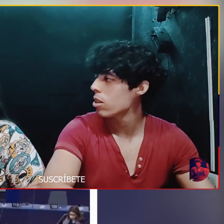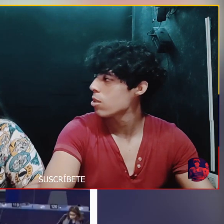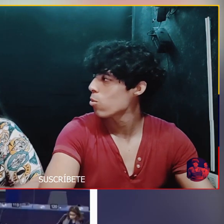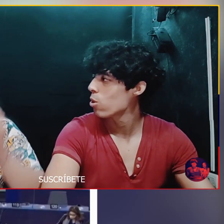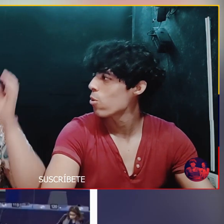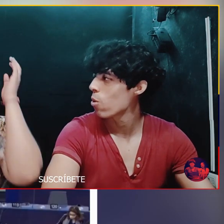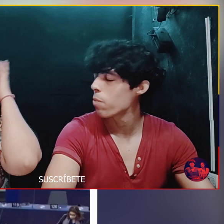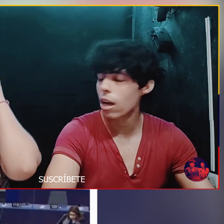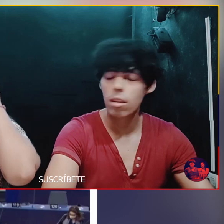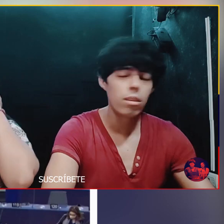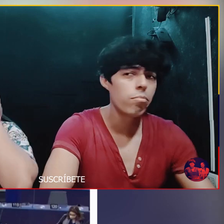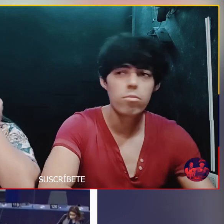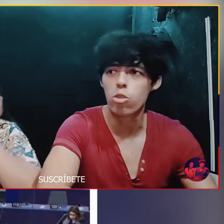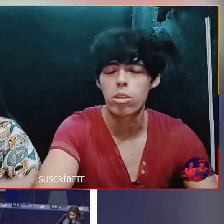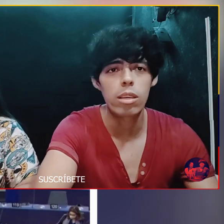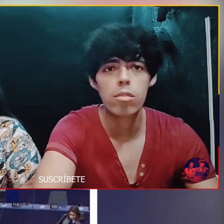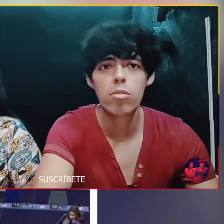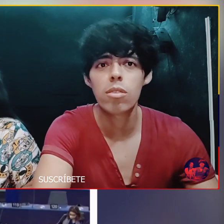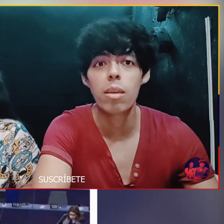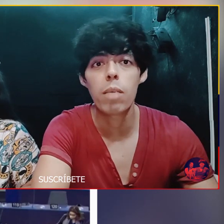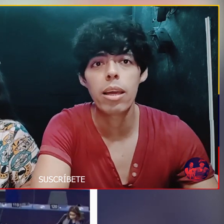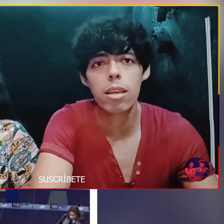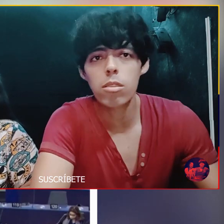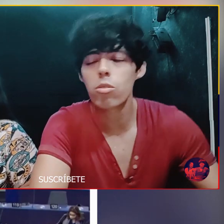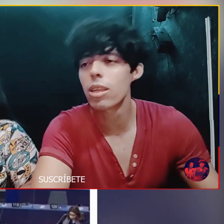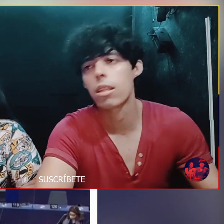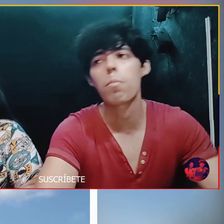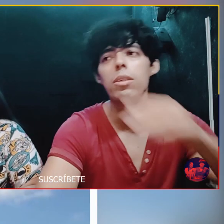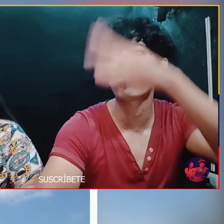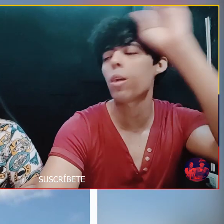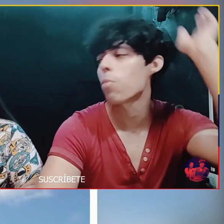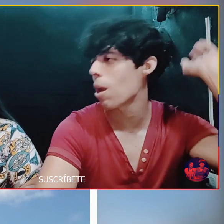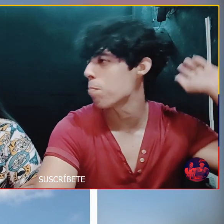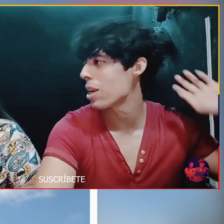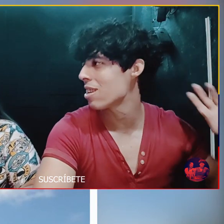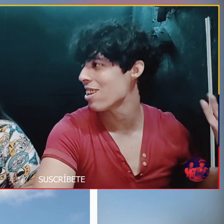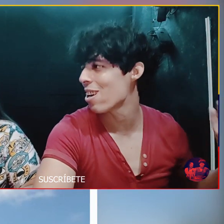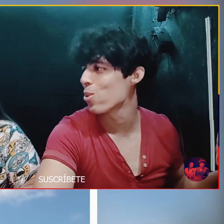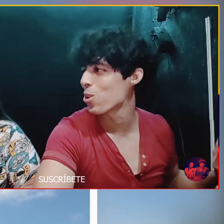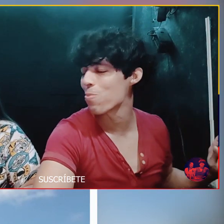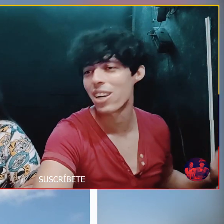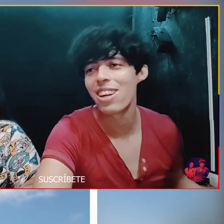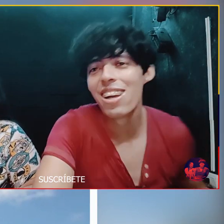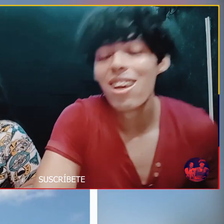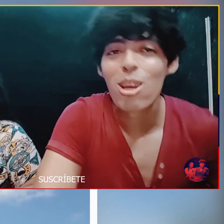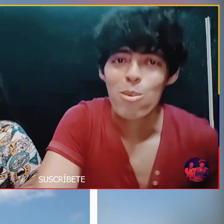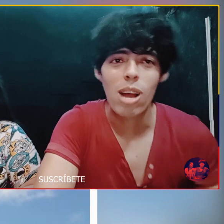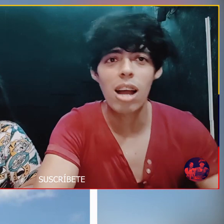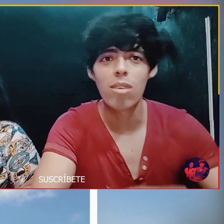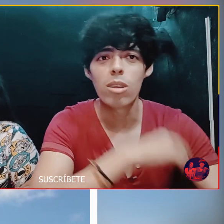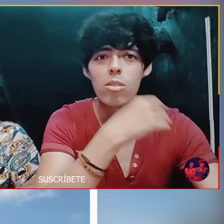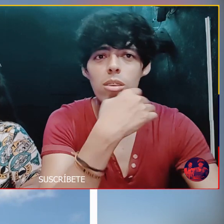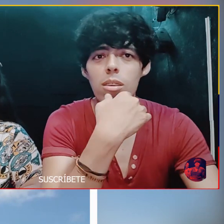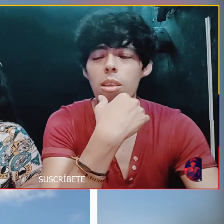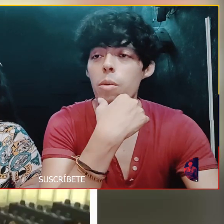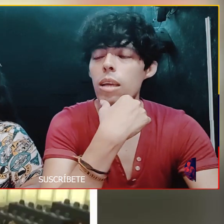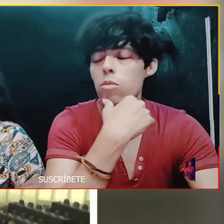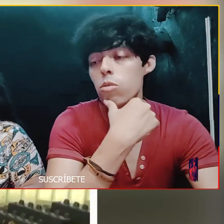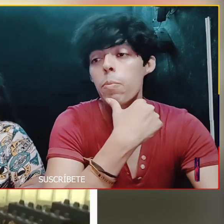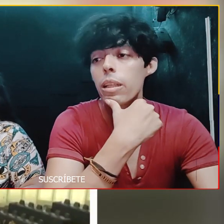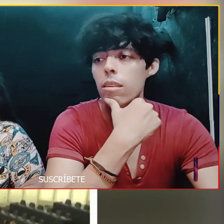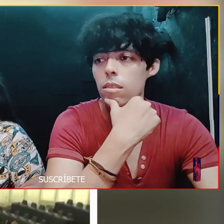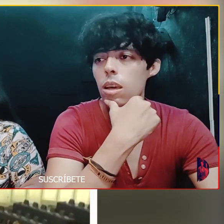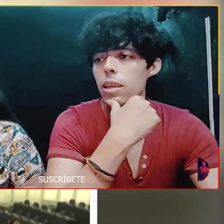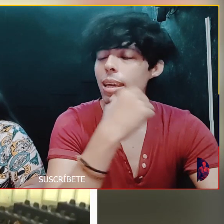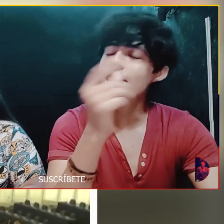En el evento Ahí de esa Unión Europea Toditos Imagínate Tú tienes que estar pasando Ya por la prensa Allá de Europa Wow De